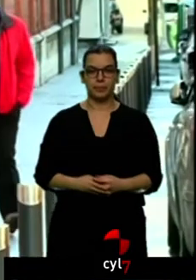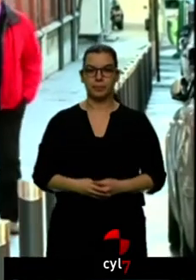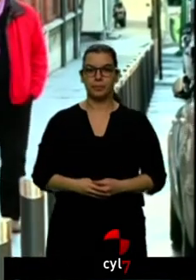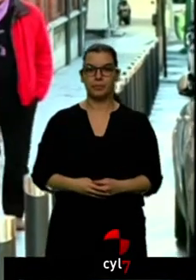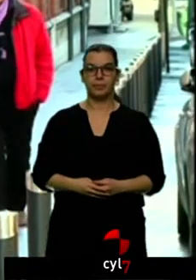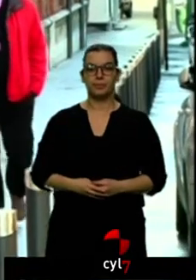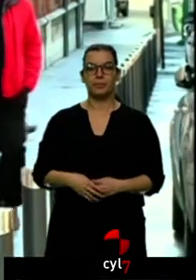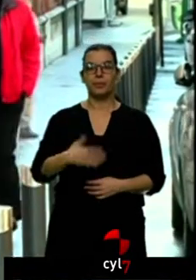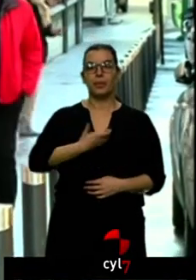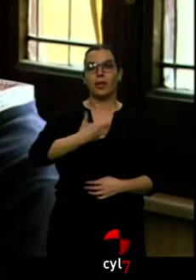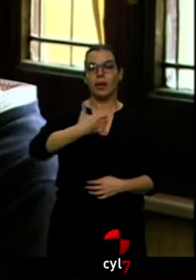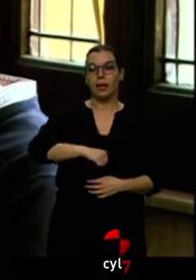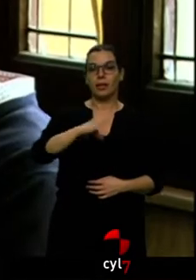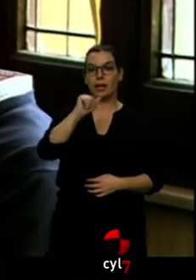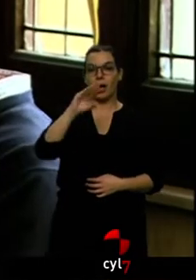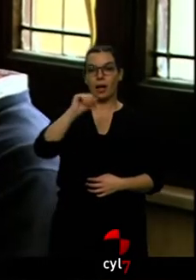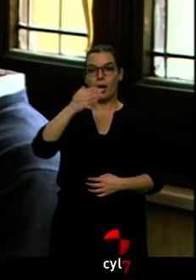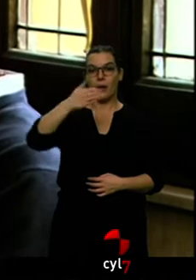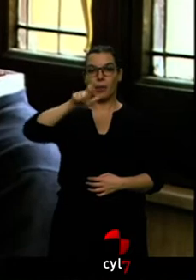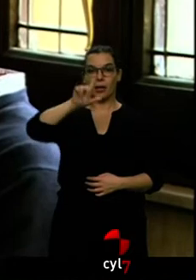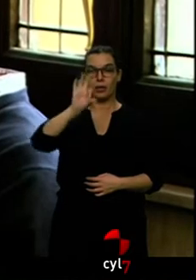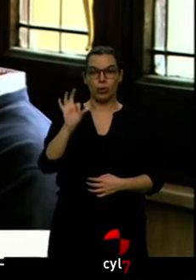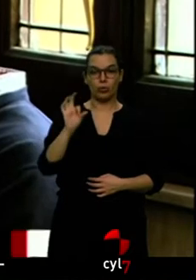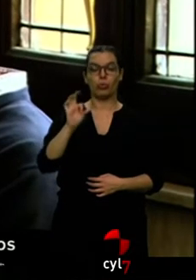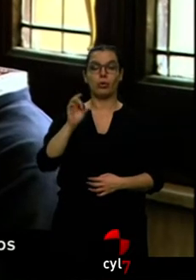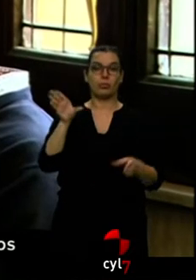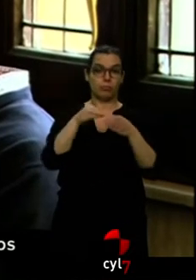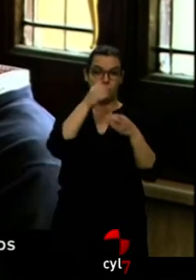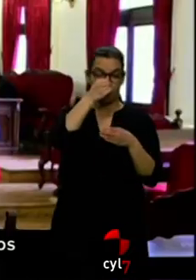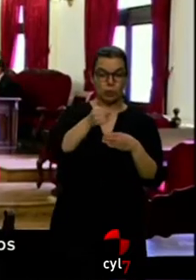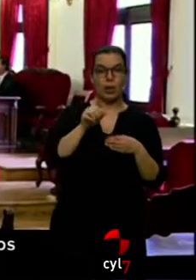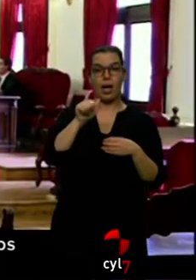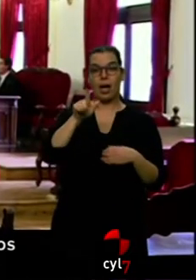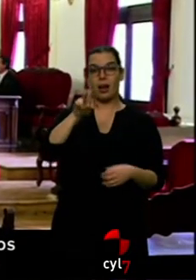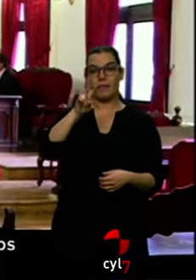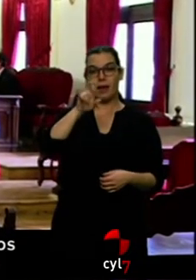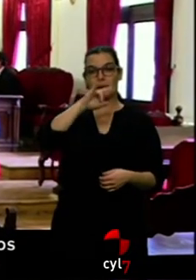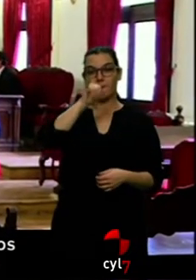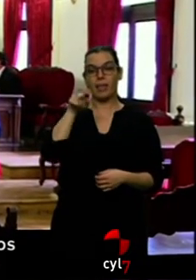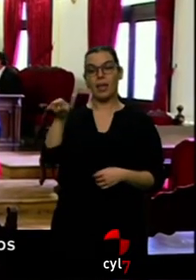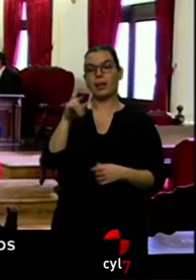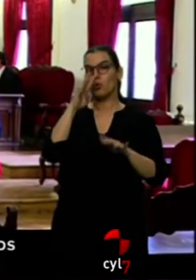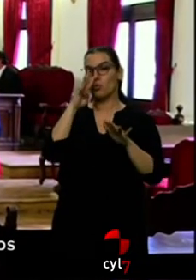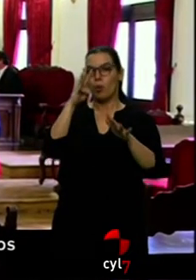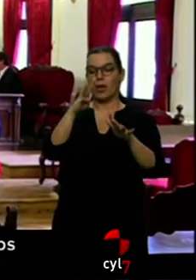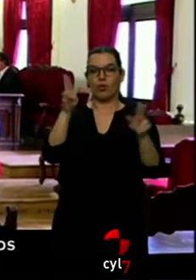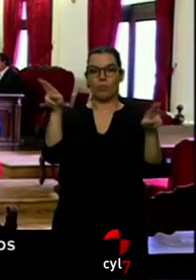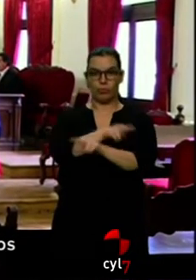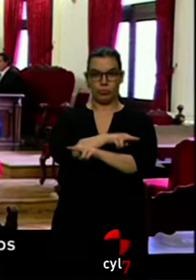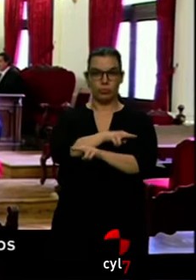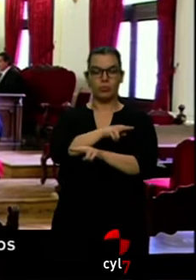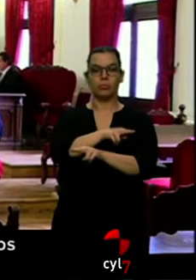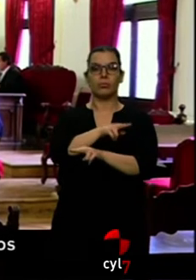El alcalde de Cacabelos, en León, el socialista Sergio Álvarez, ha sido condenado a nueve años de inhabilitación